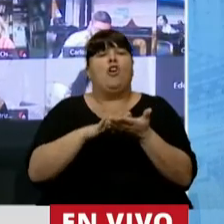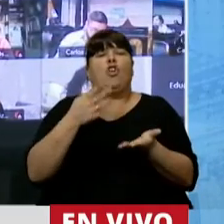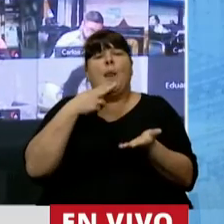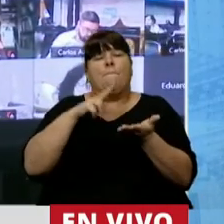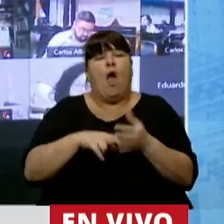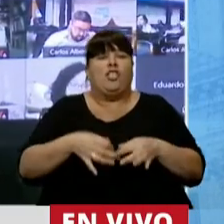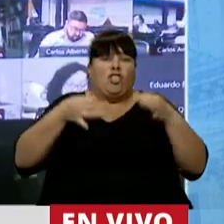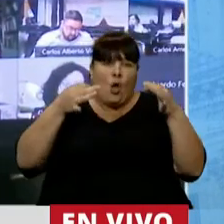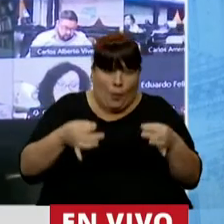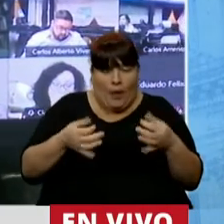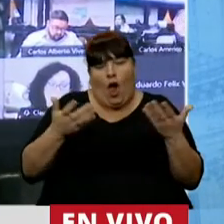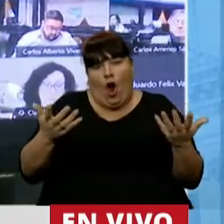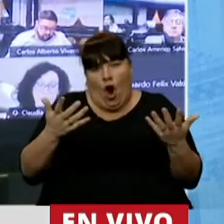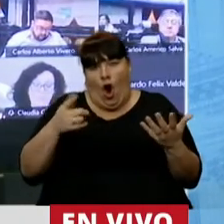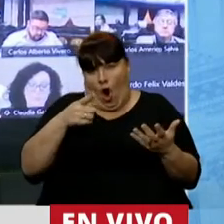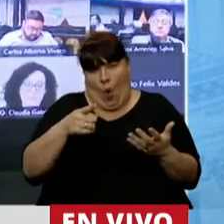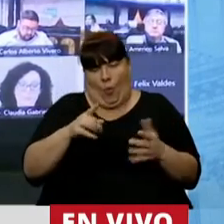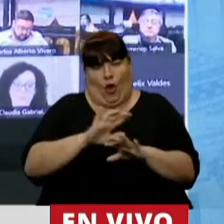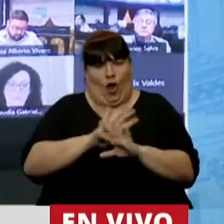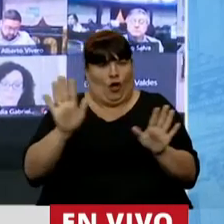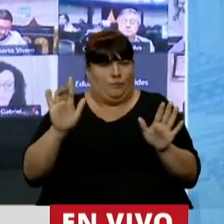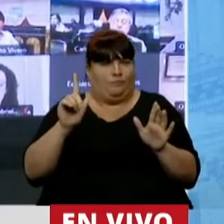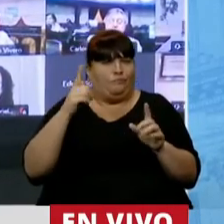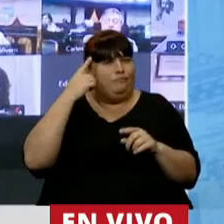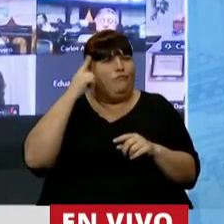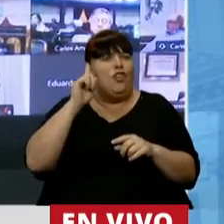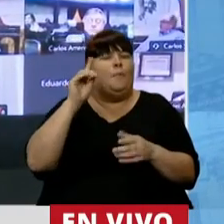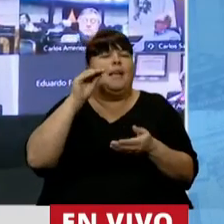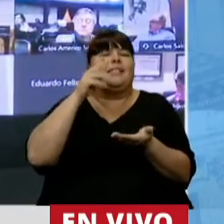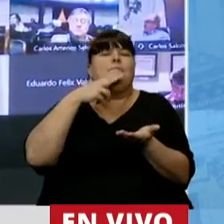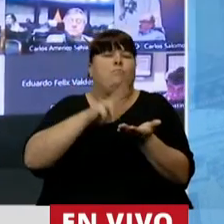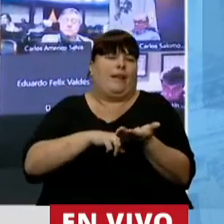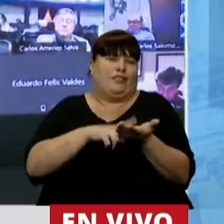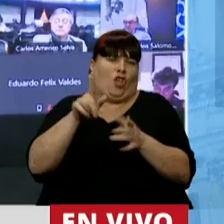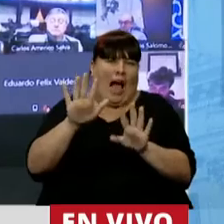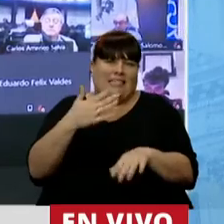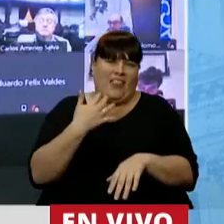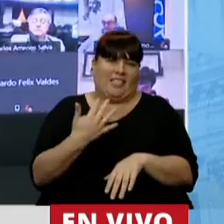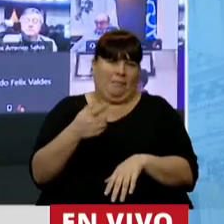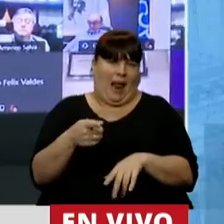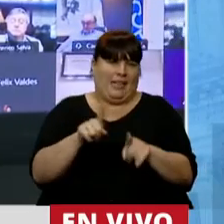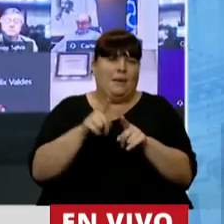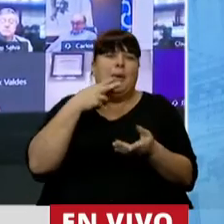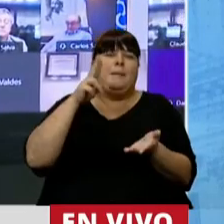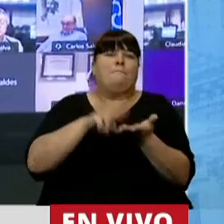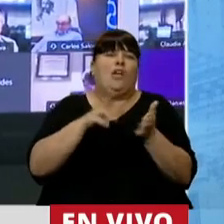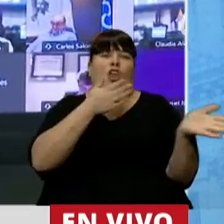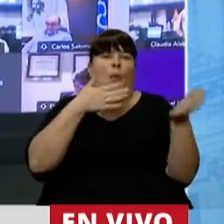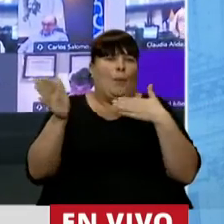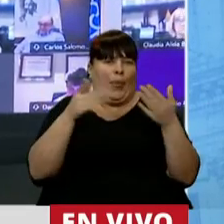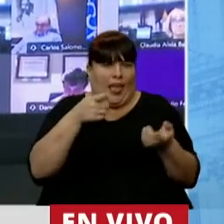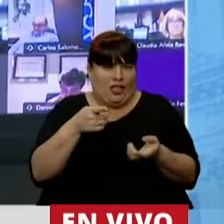impuestos razonables, por supuesto quedan totalmente fuera de consideración disparates como el impuesto al viento,